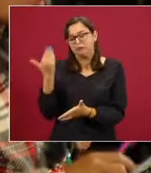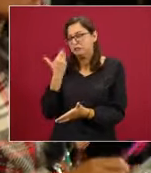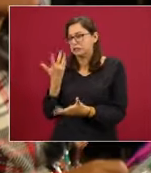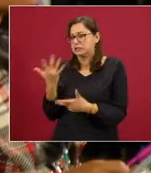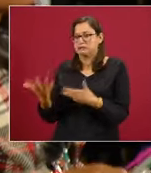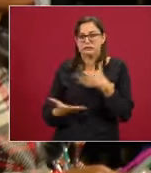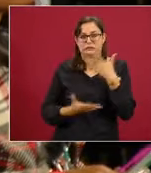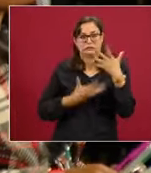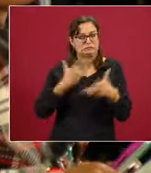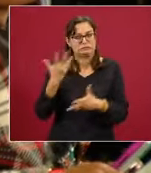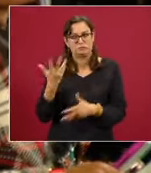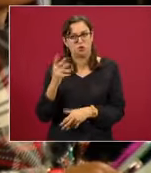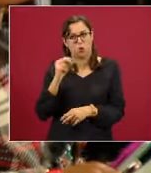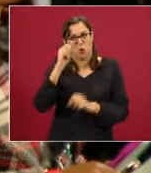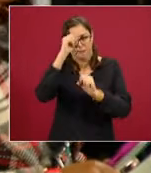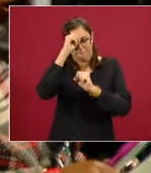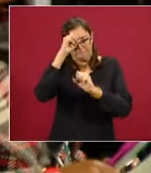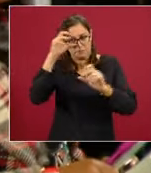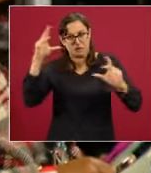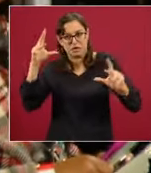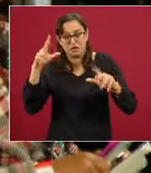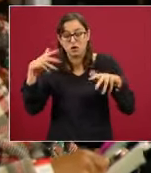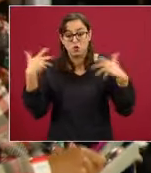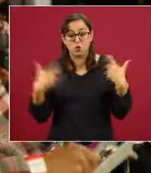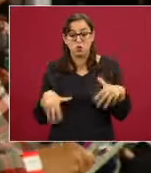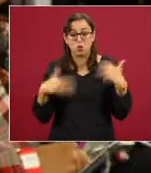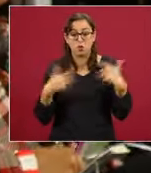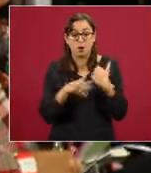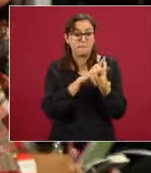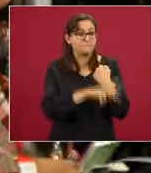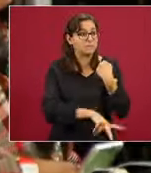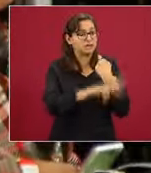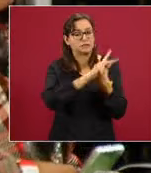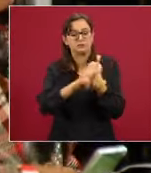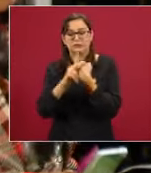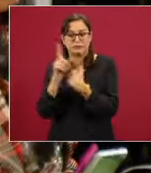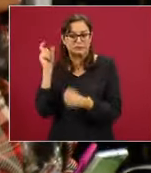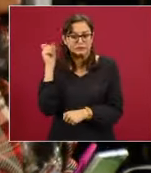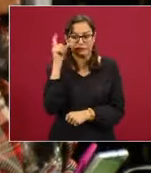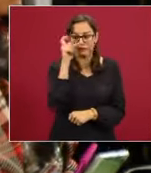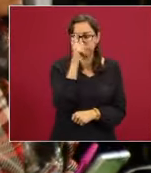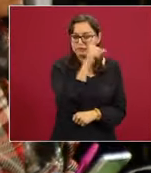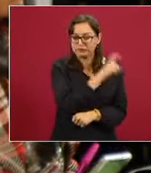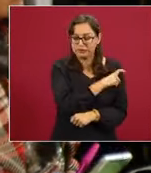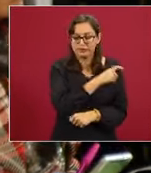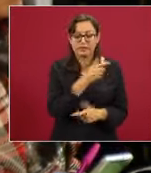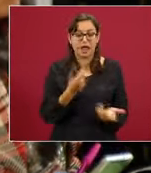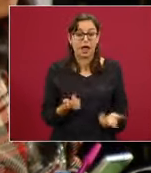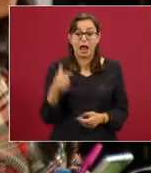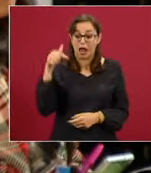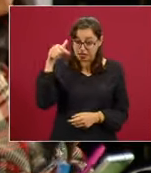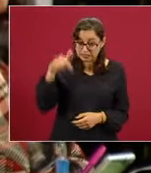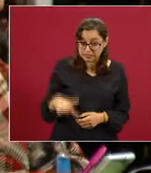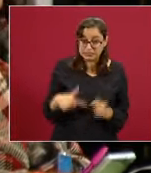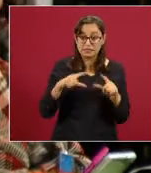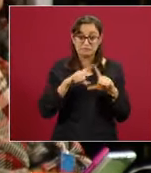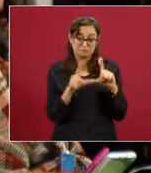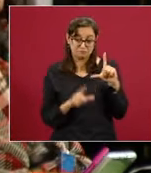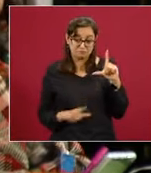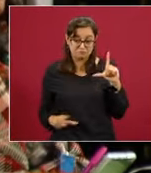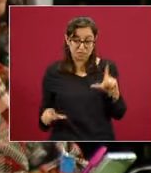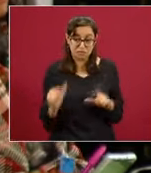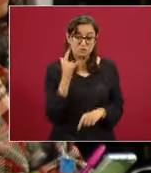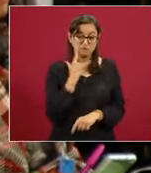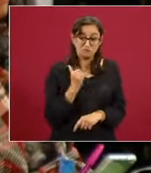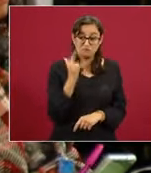claramente ha puesto un reto a todos los sistemas de salud. Acá se ha hecho todo este esfuerzo de